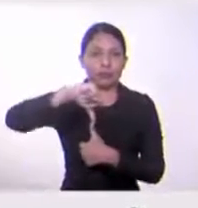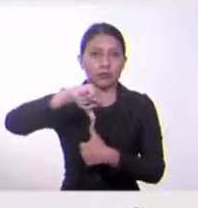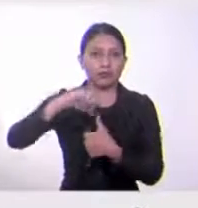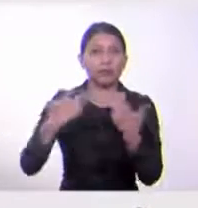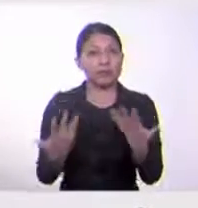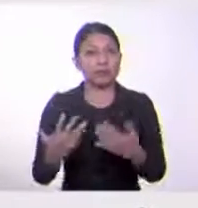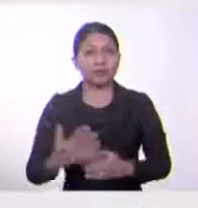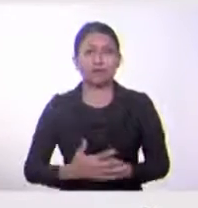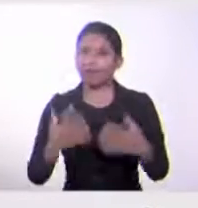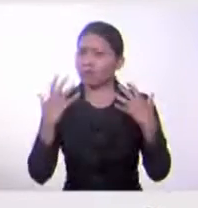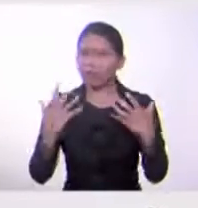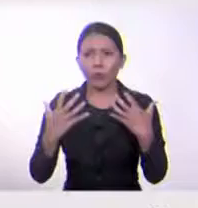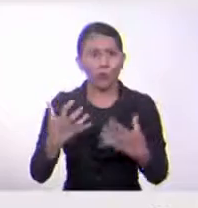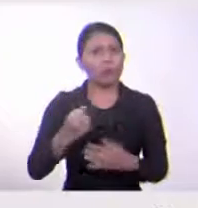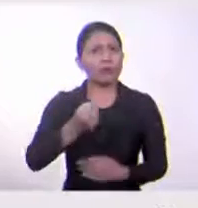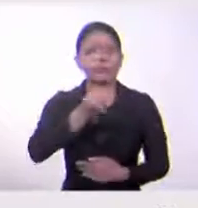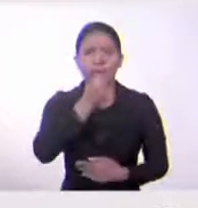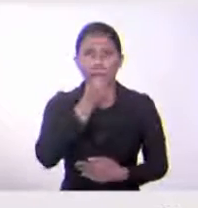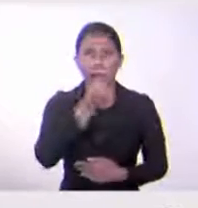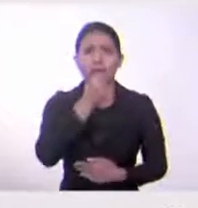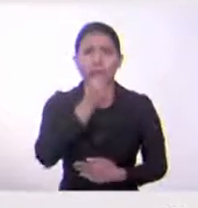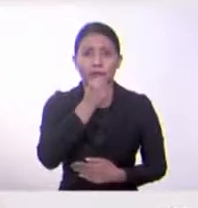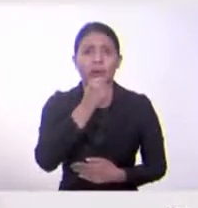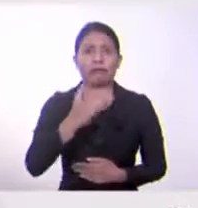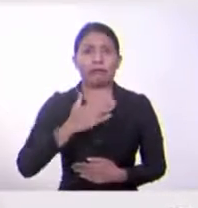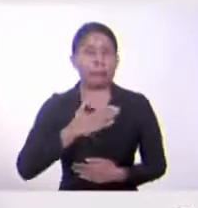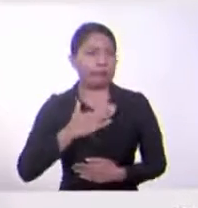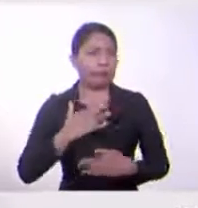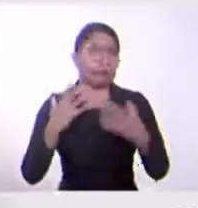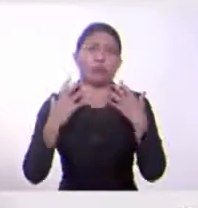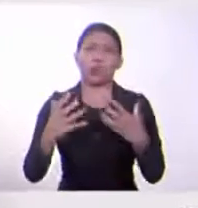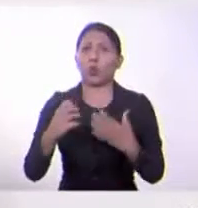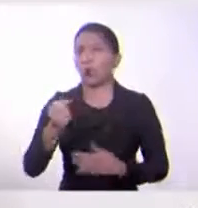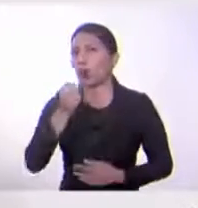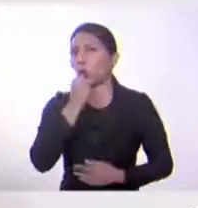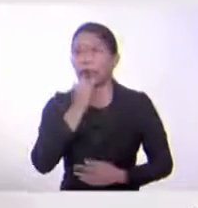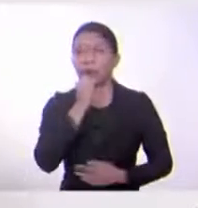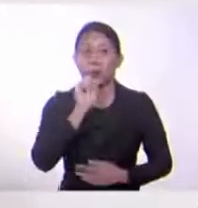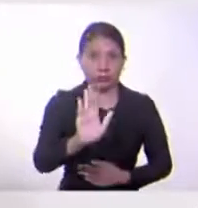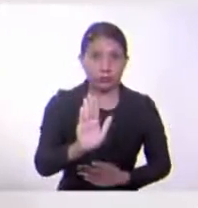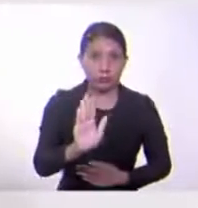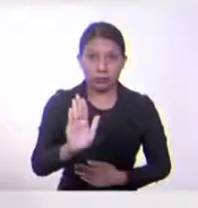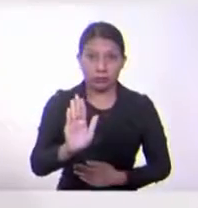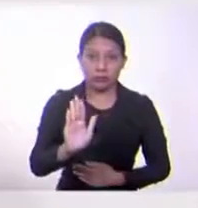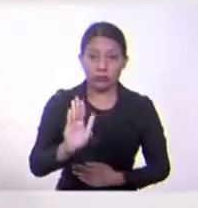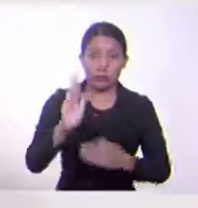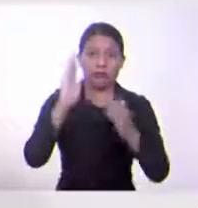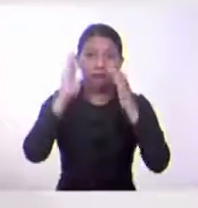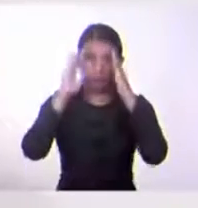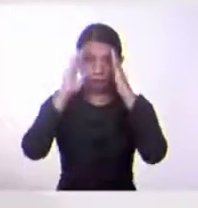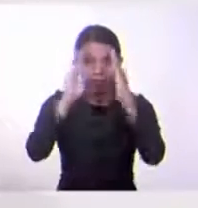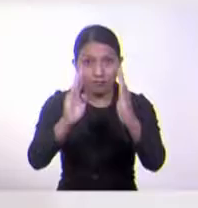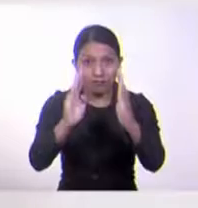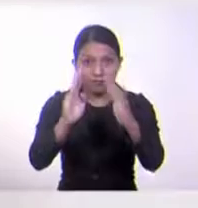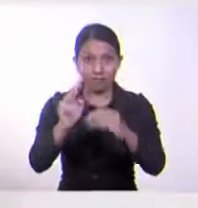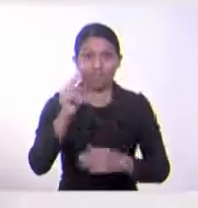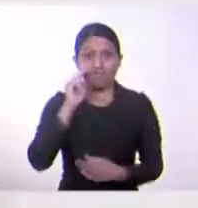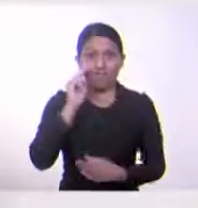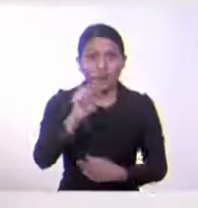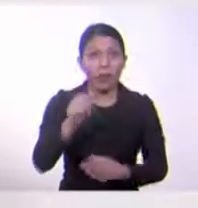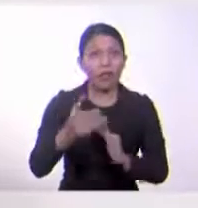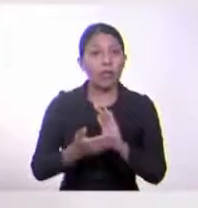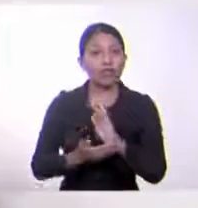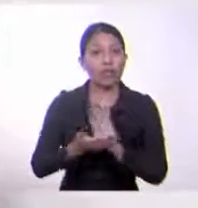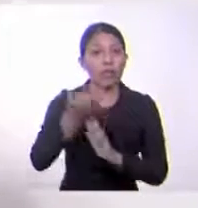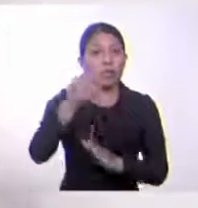hay mucha información, tenemos mucho que decir, así que no se muevan de ahí, por favor, estén pendientes, porque esto también le sirve para el desarrollo